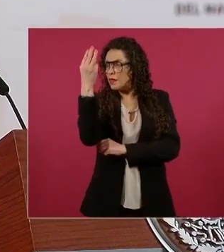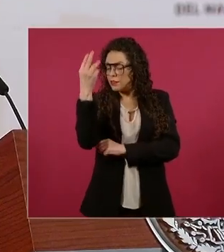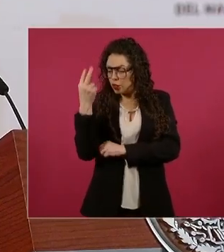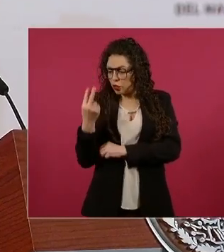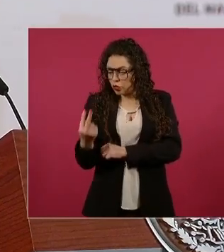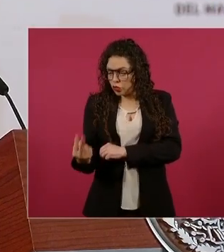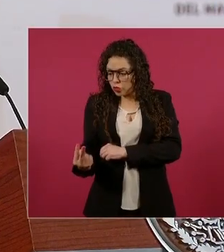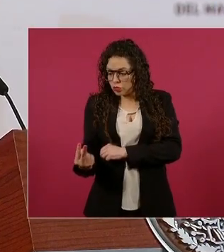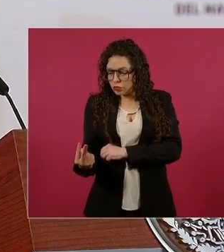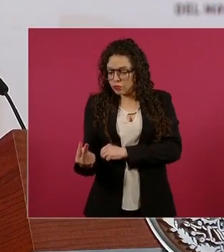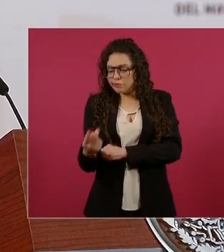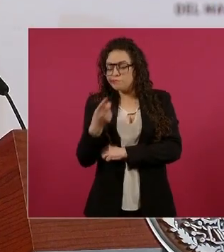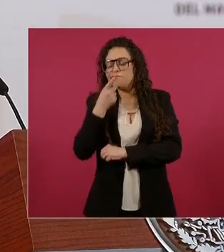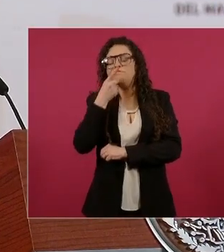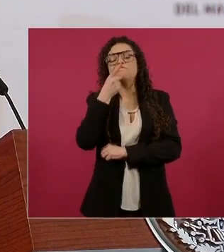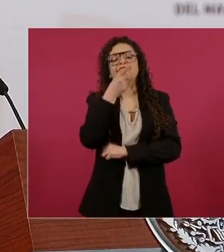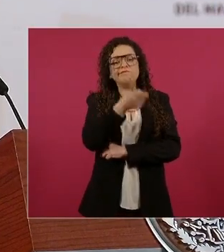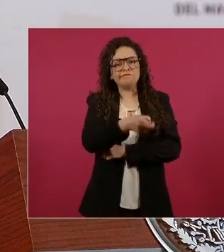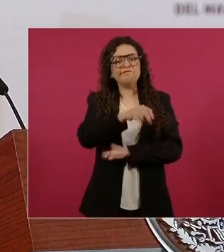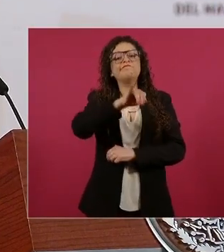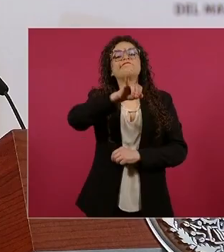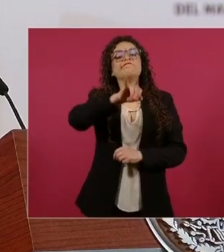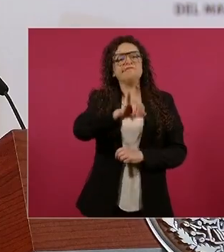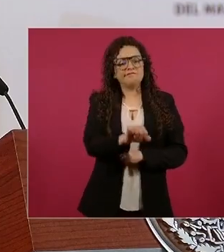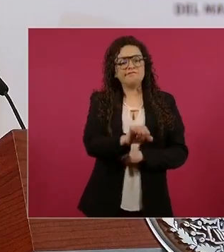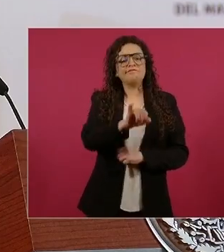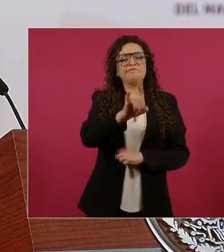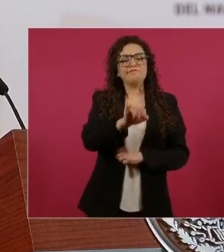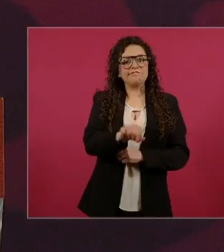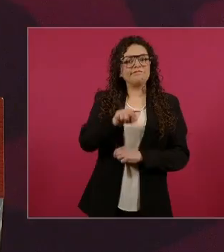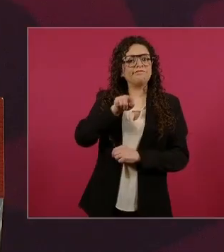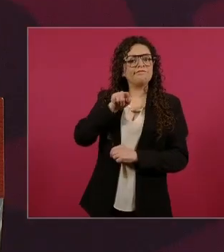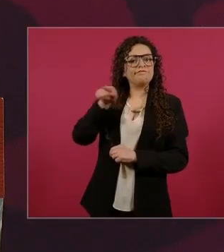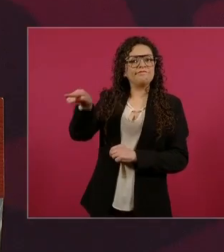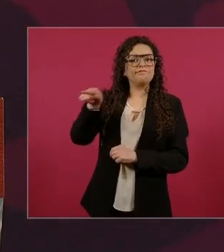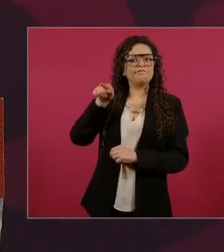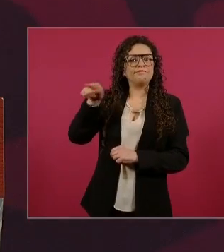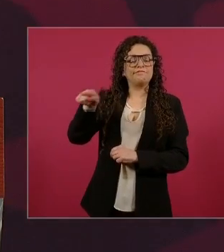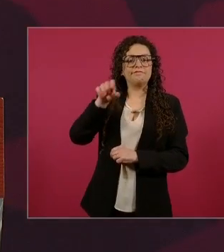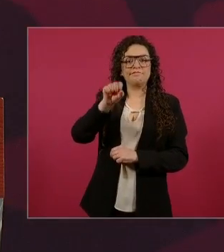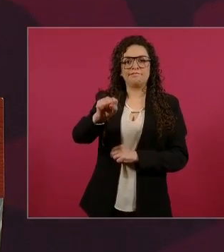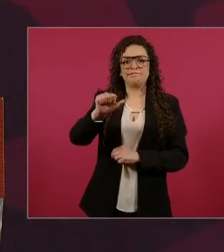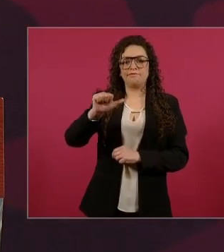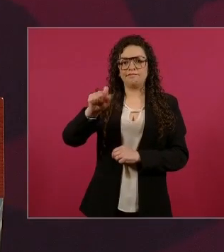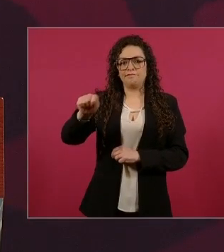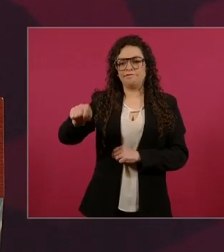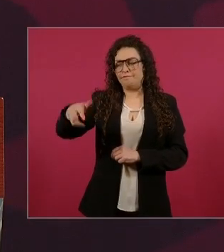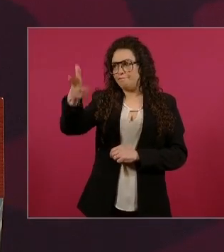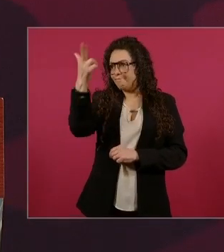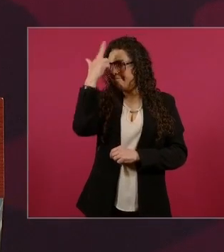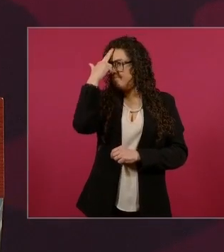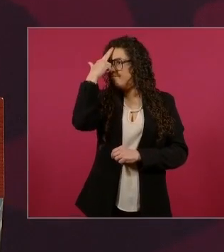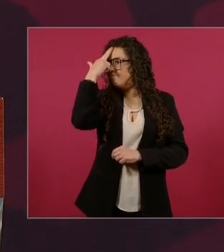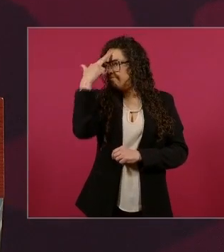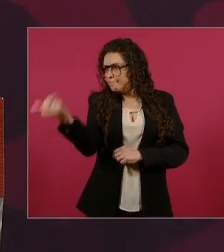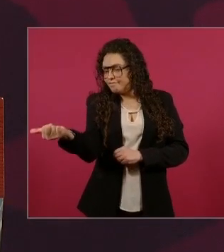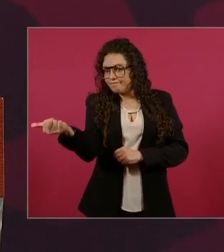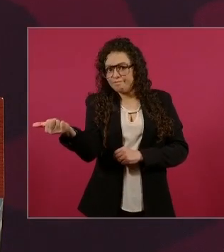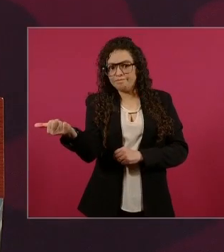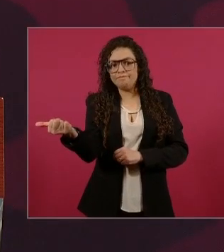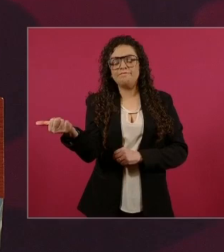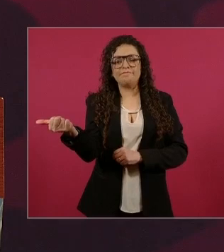el SAT, tiene razón el SAT,